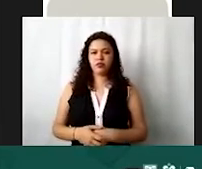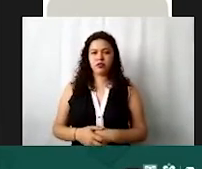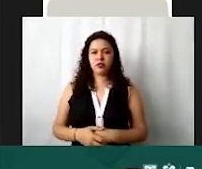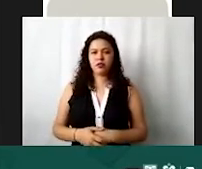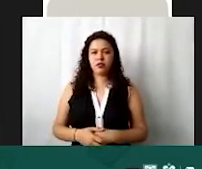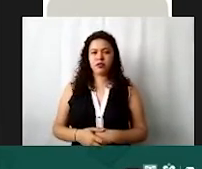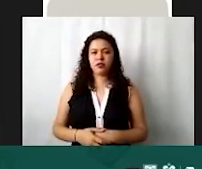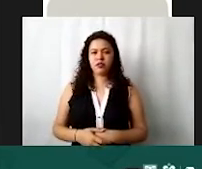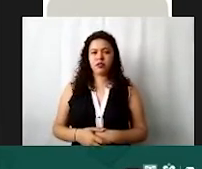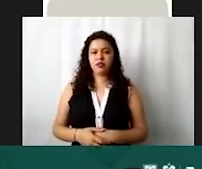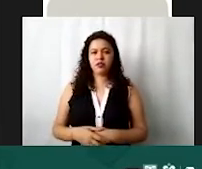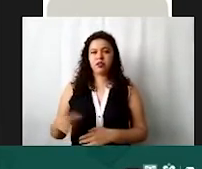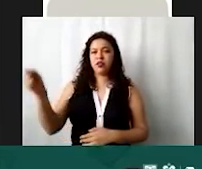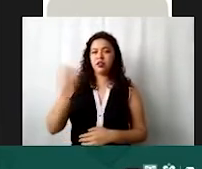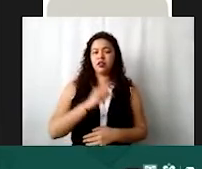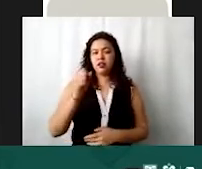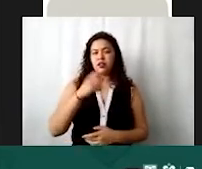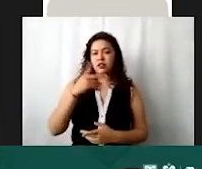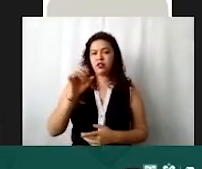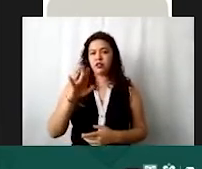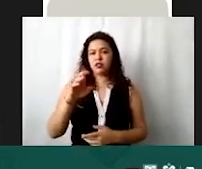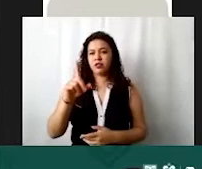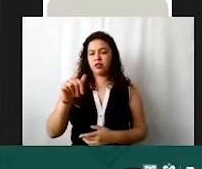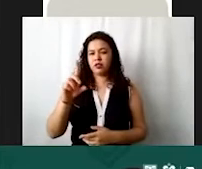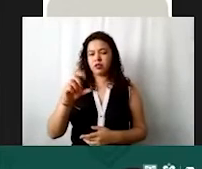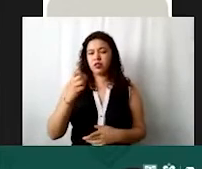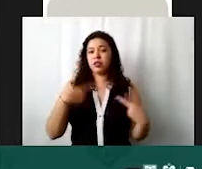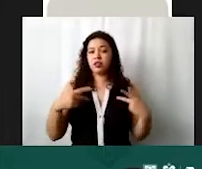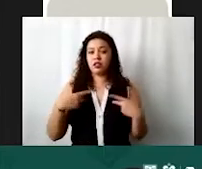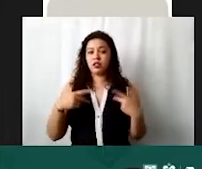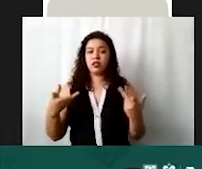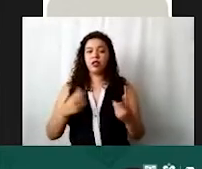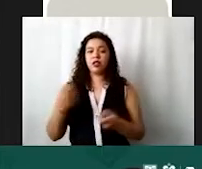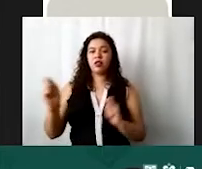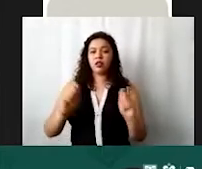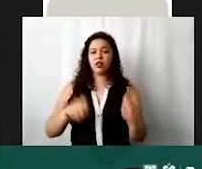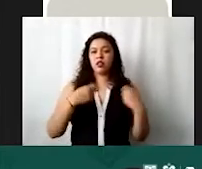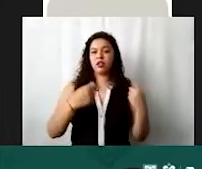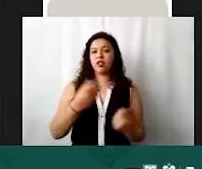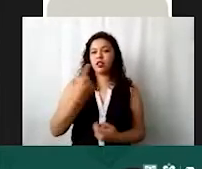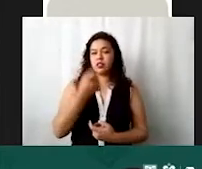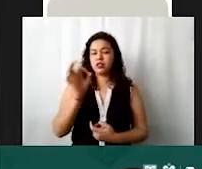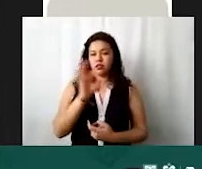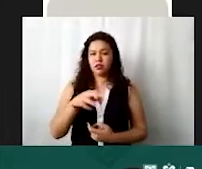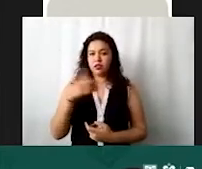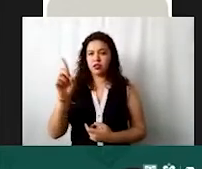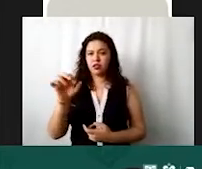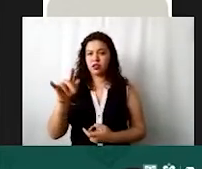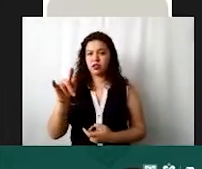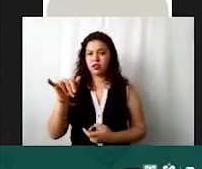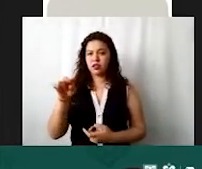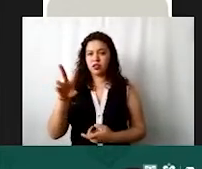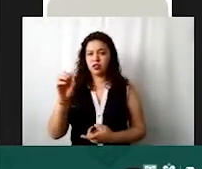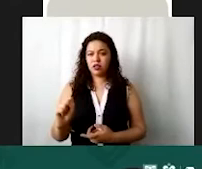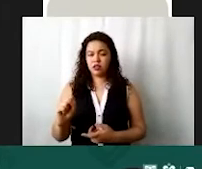y en asignación de sueldos vamos a suponer que esta persona le voy a asignar el 100% a donativos que es la que se